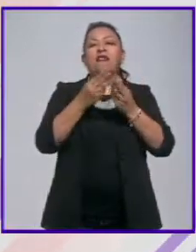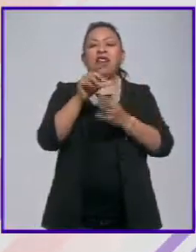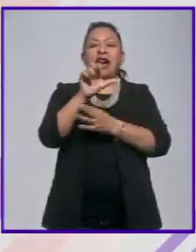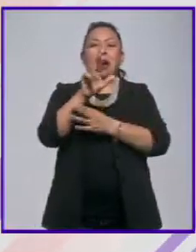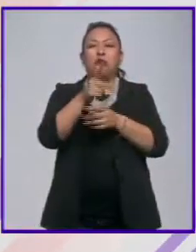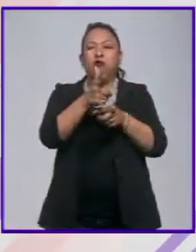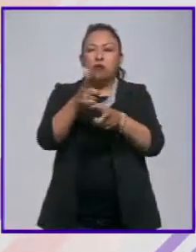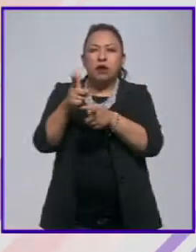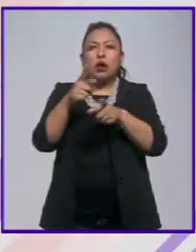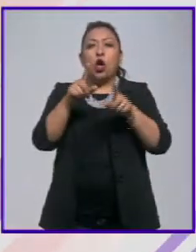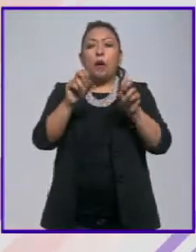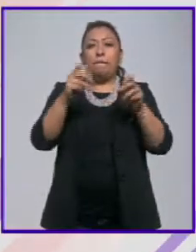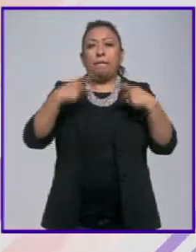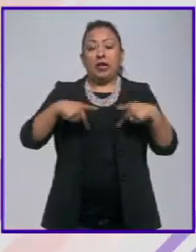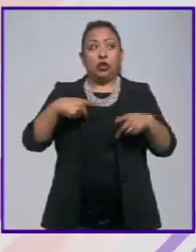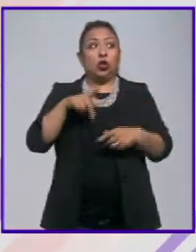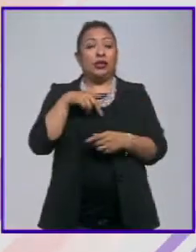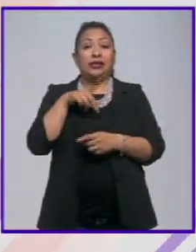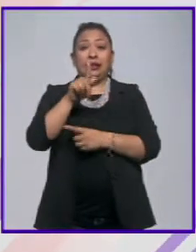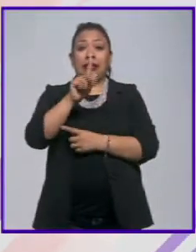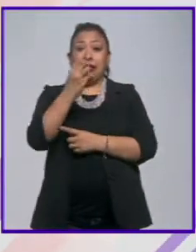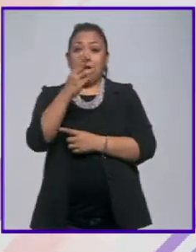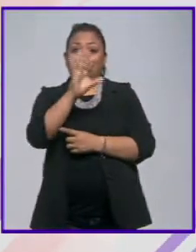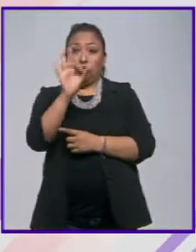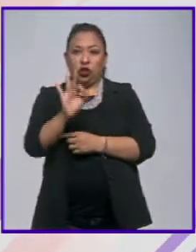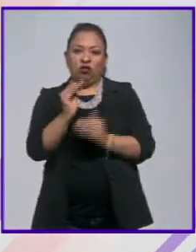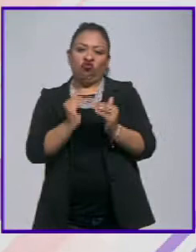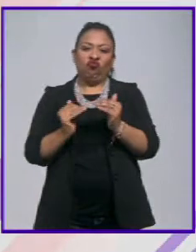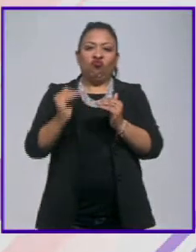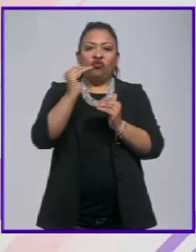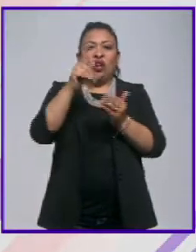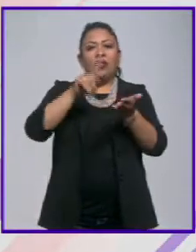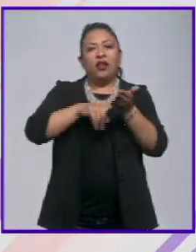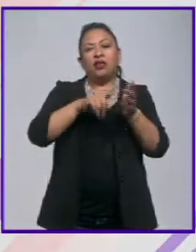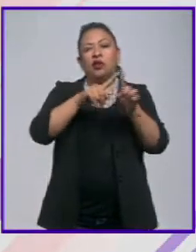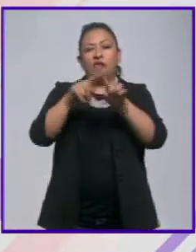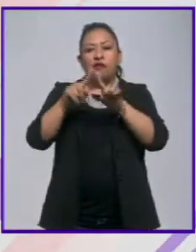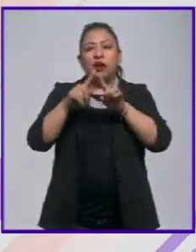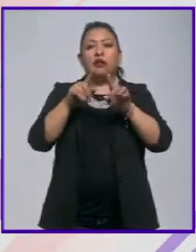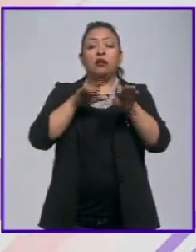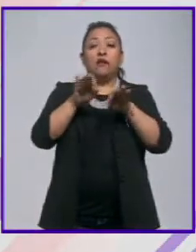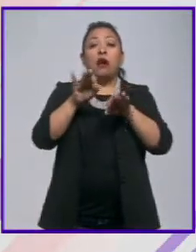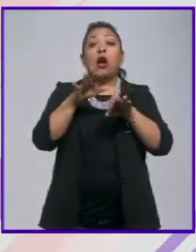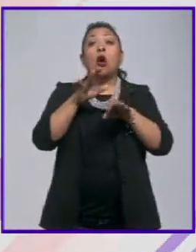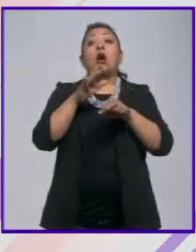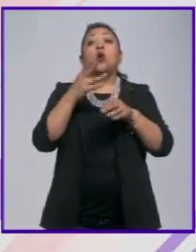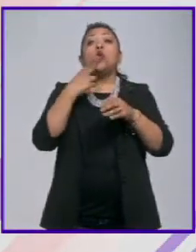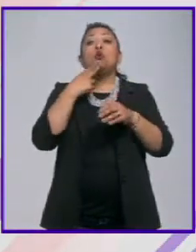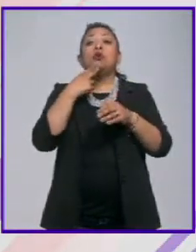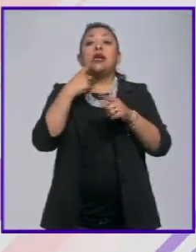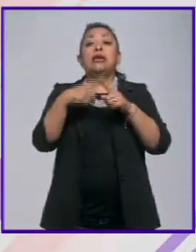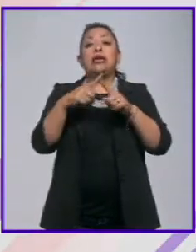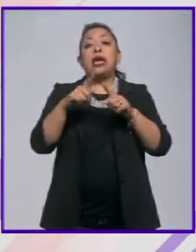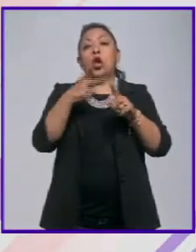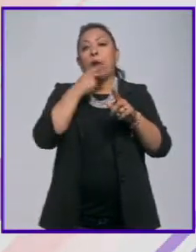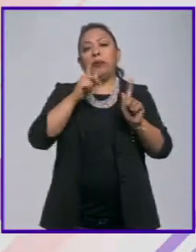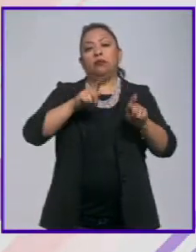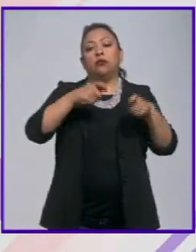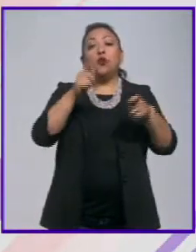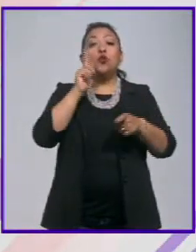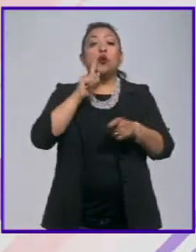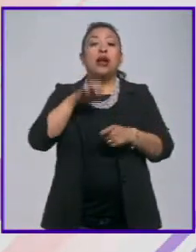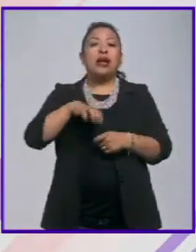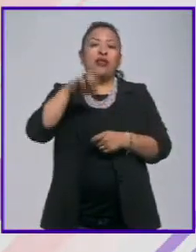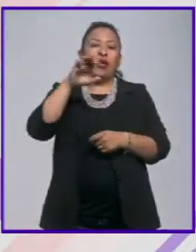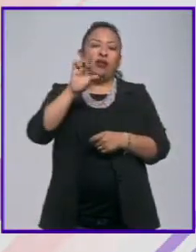personas. 73% de los puestos altos en los medios en todo el mundo son ocupados por hombres. Las mujeres mayores de